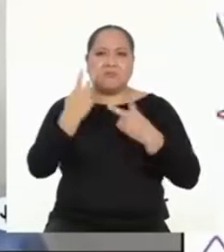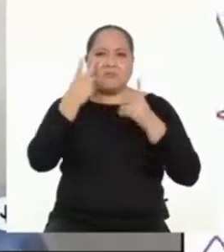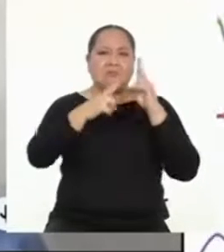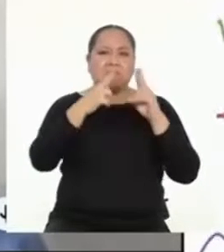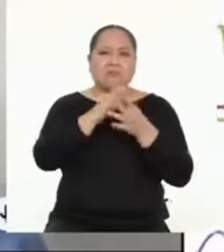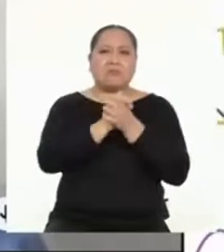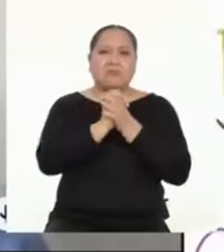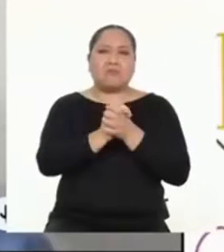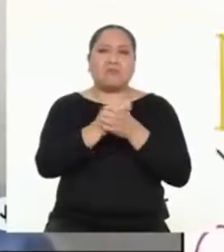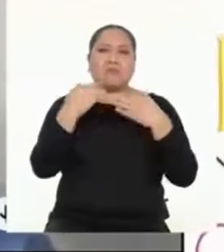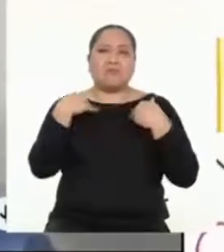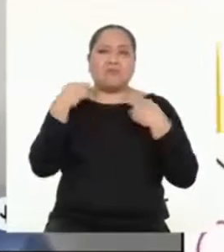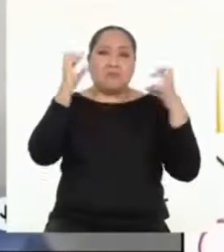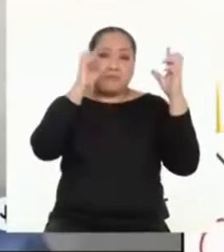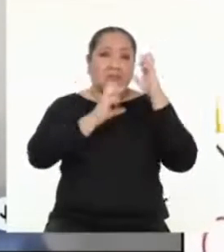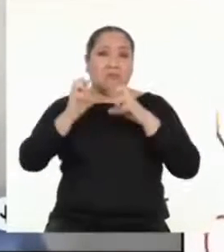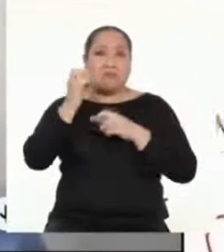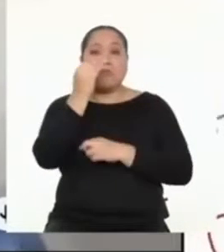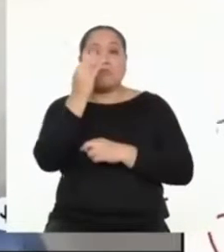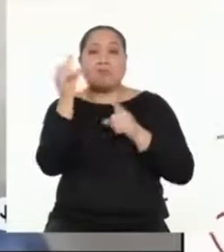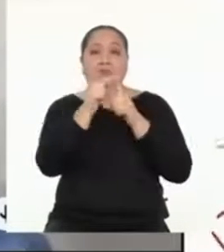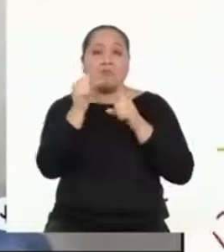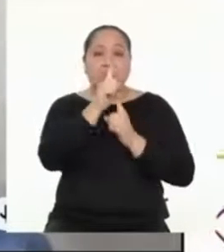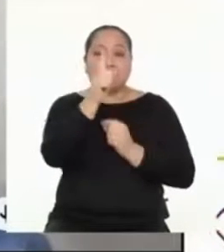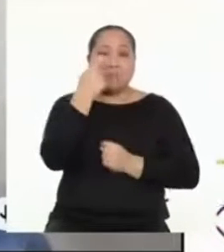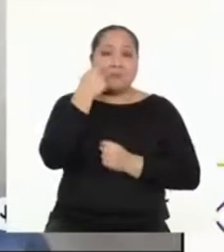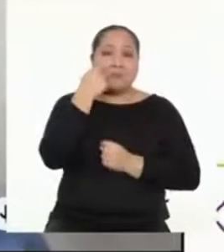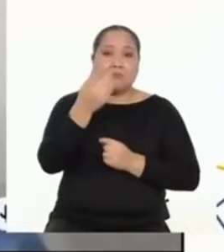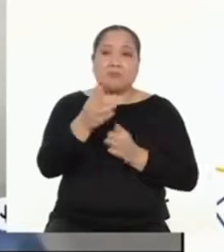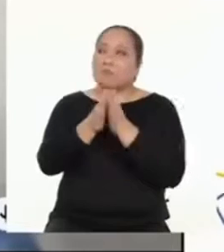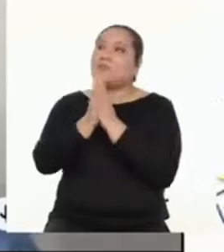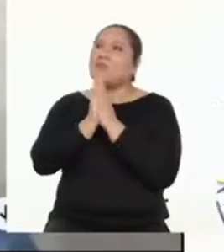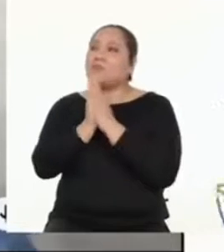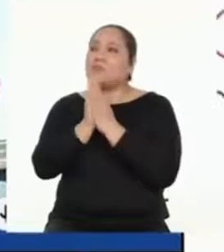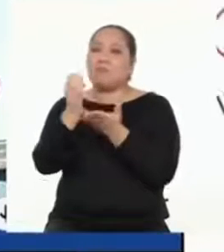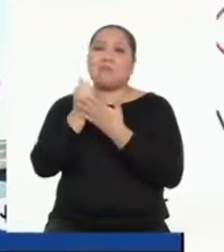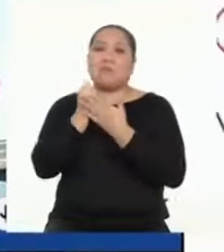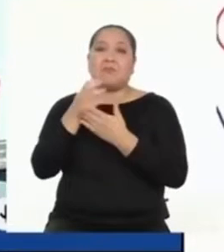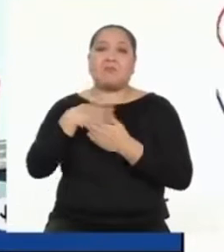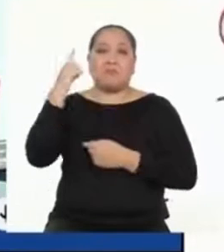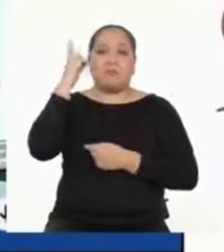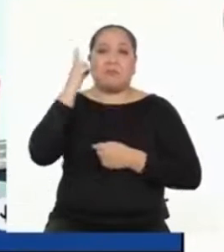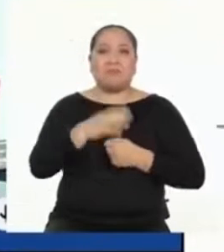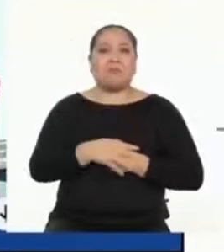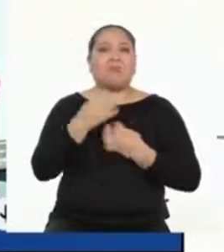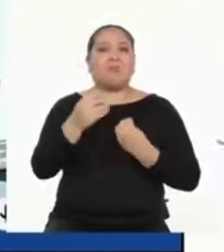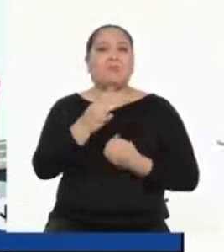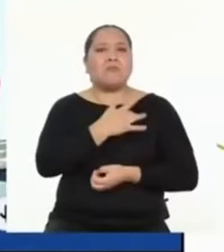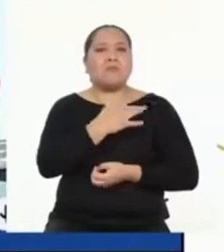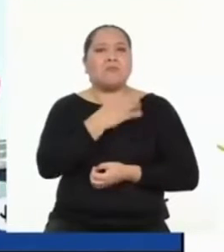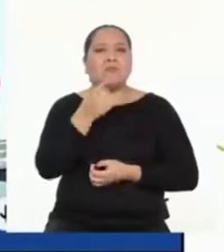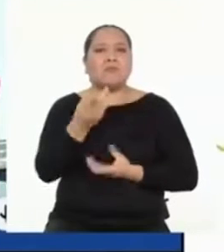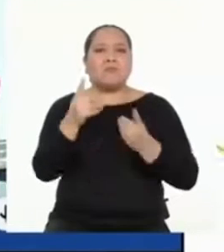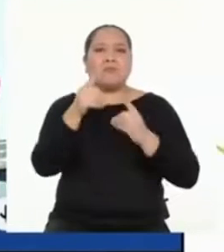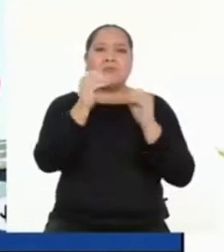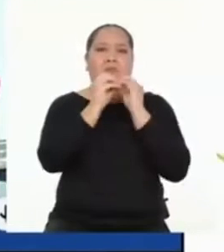y también si tengo alguna duda o algunas palabras que no conozco, le pido ayuda a mis profesores. ¿Cómo se sienten cuando